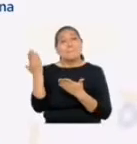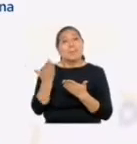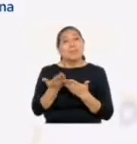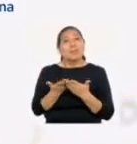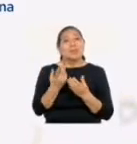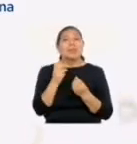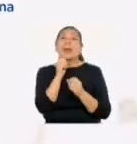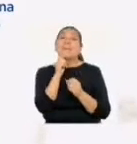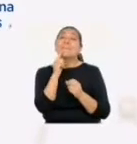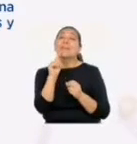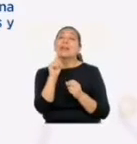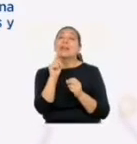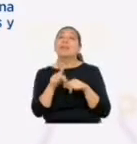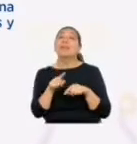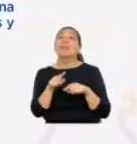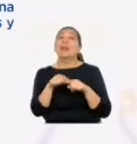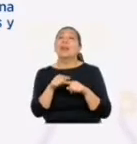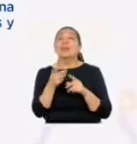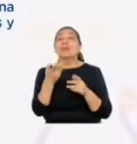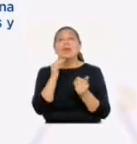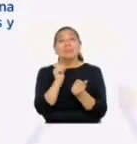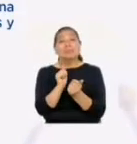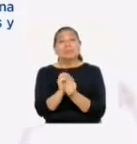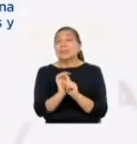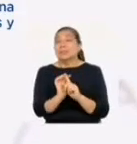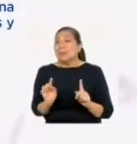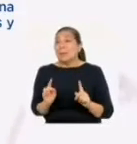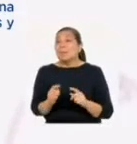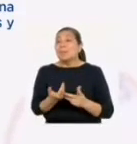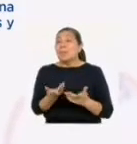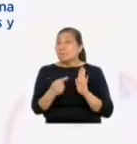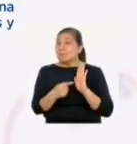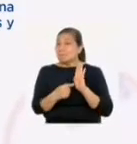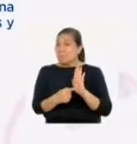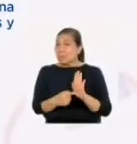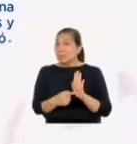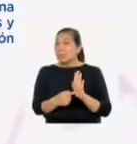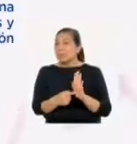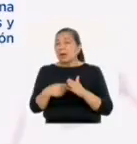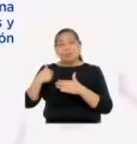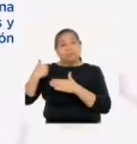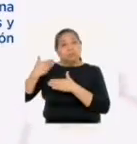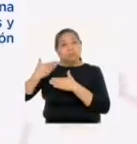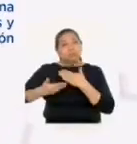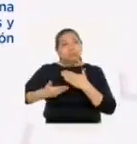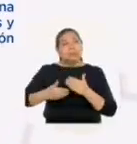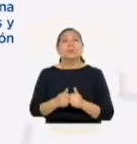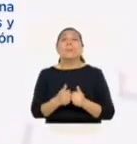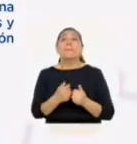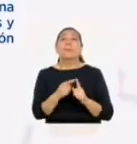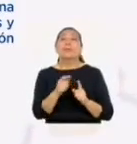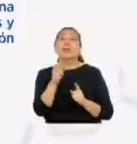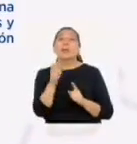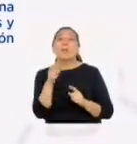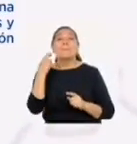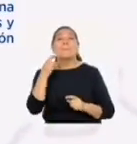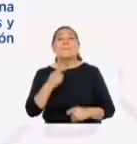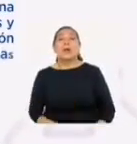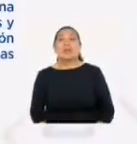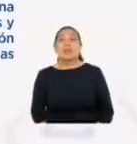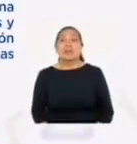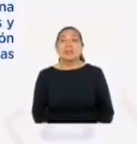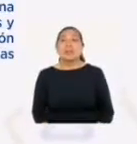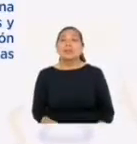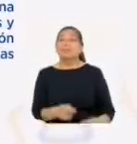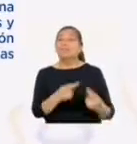considerable cantidad de servidores dependientes y de esclavos. Fueron figuras claves en la reproducción de las clientelas personales y políticas.